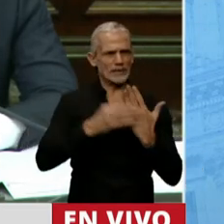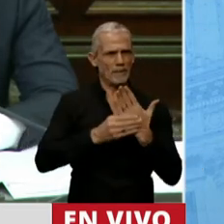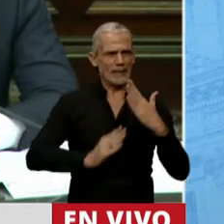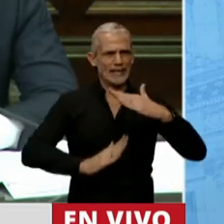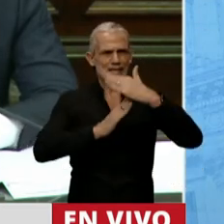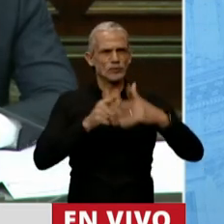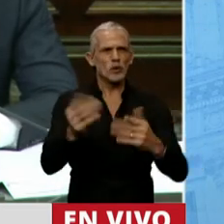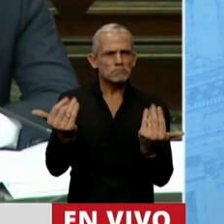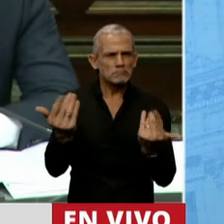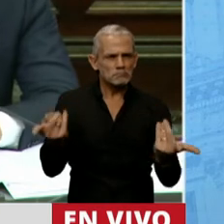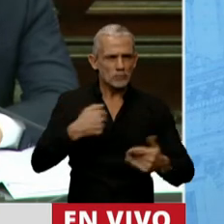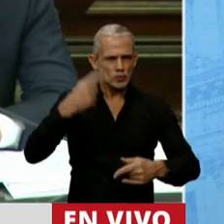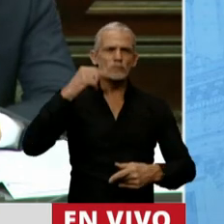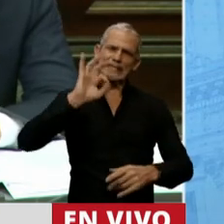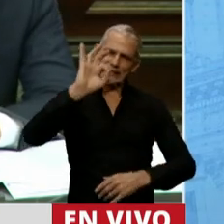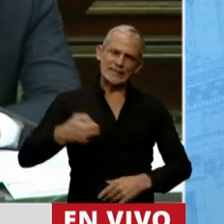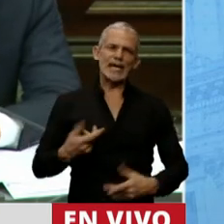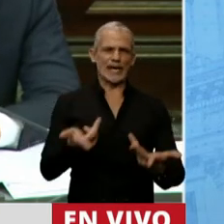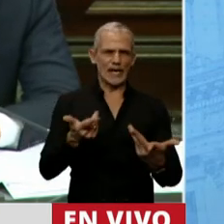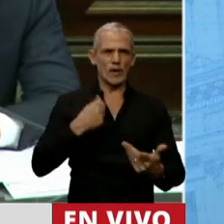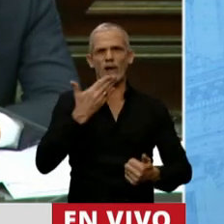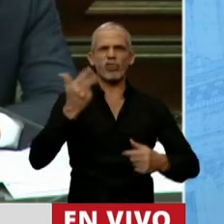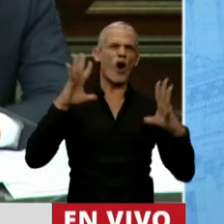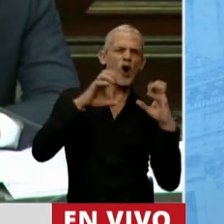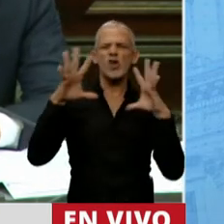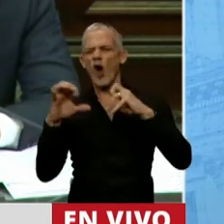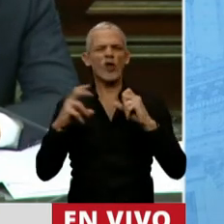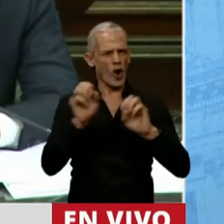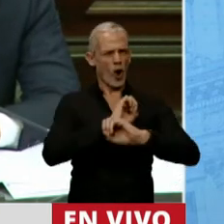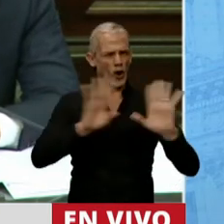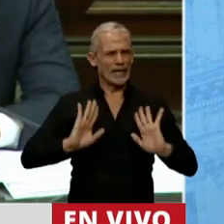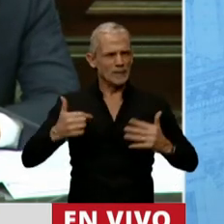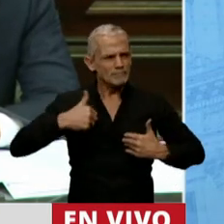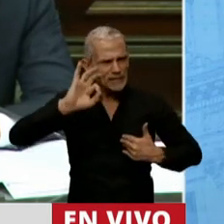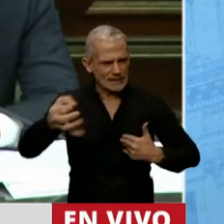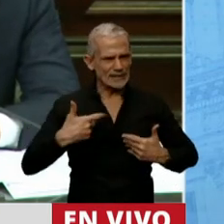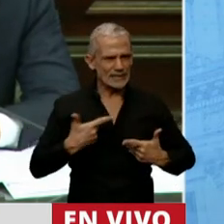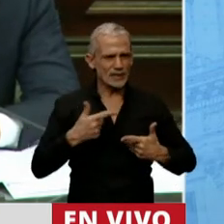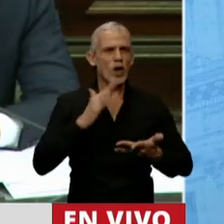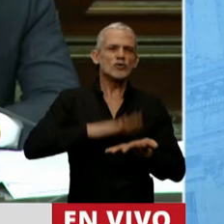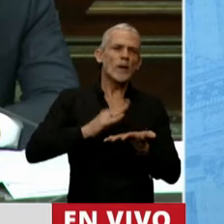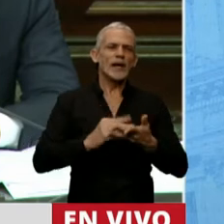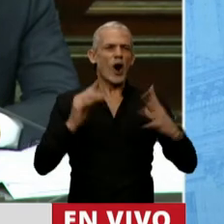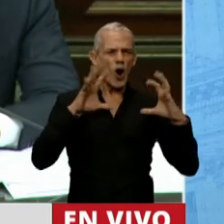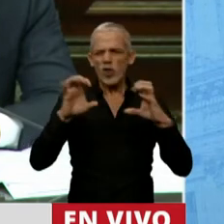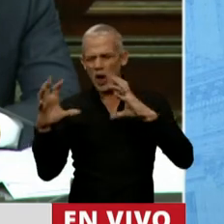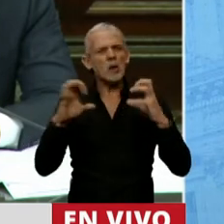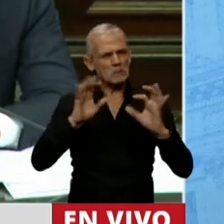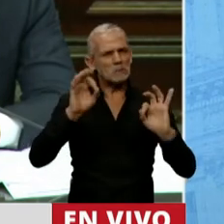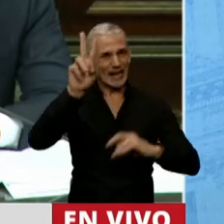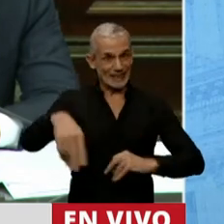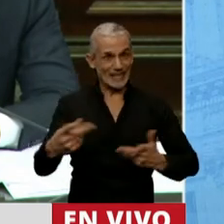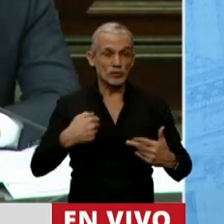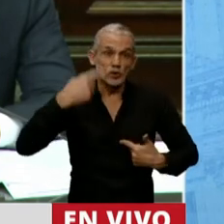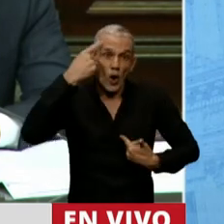la idea acerca del daño que produce el discurso del odio es muy grande. Lo que ha dicho del discurso del odio, imagino que tiene